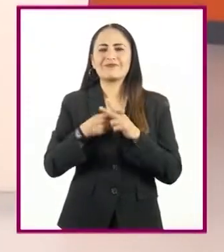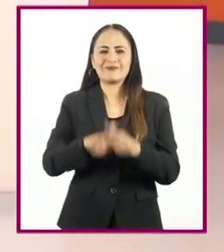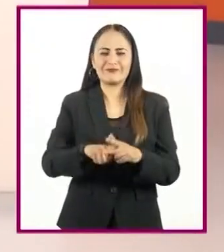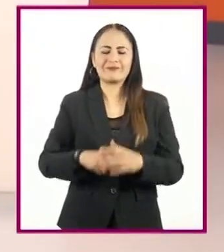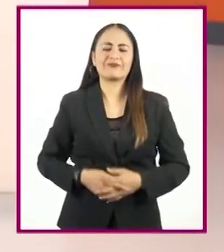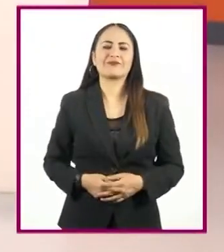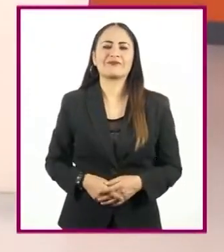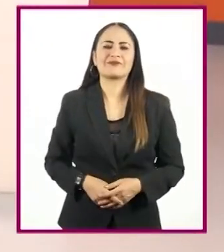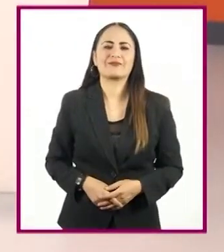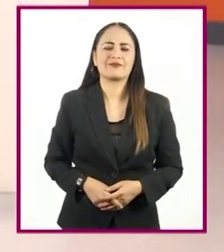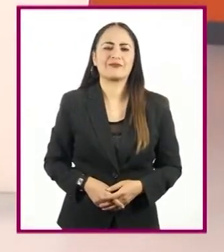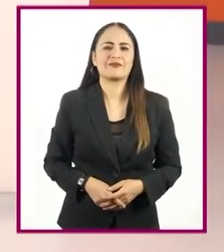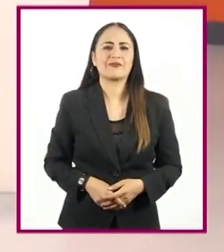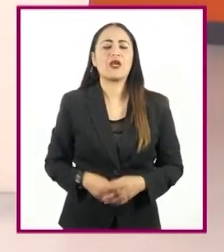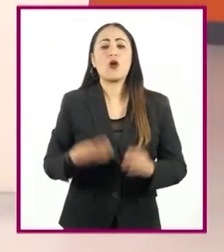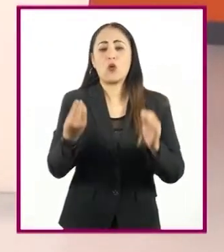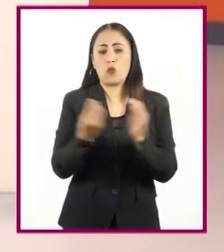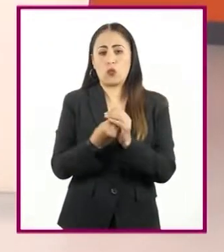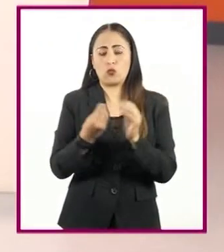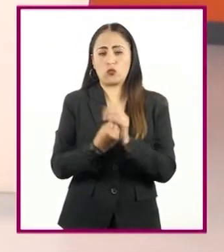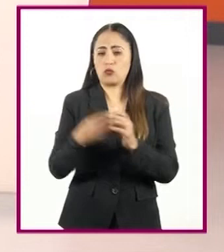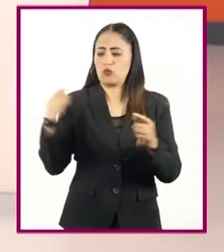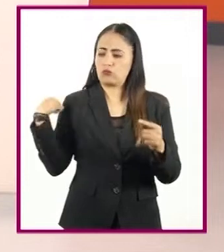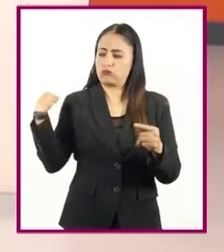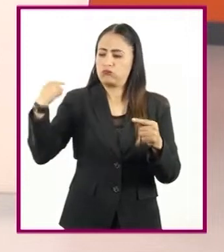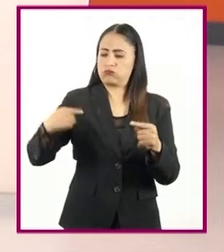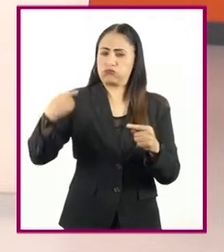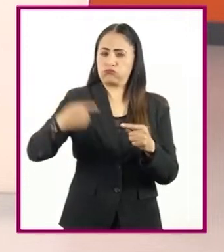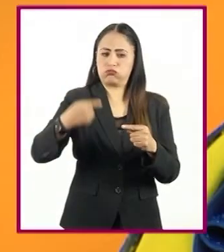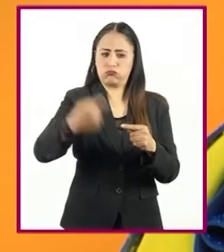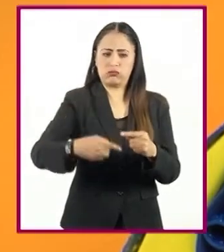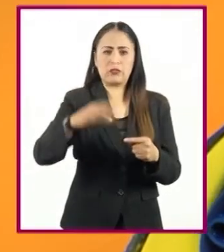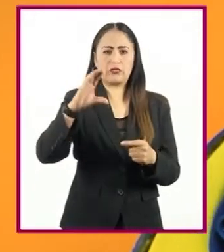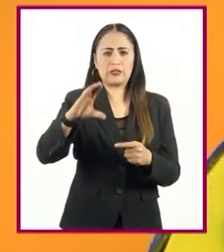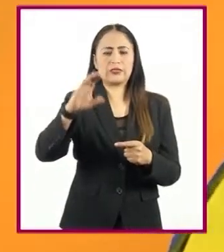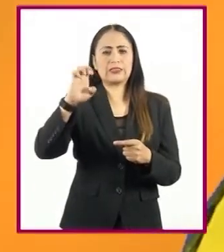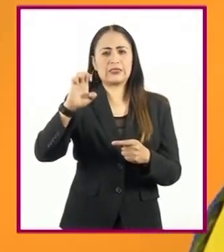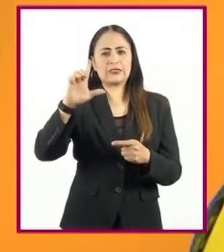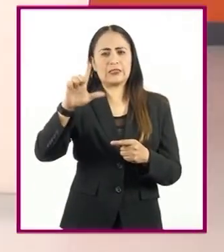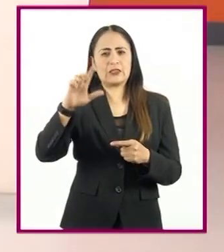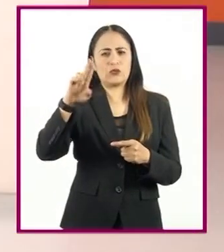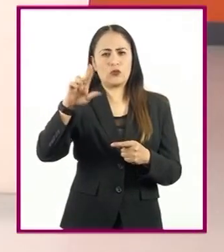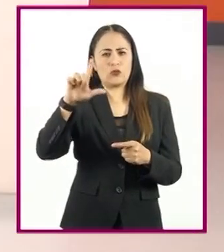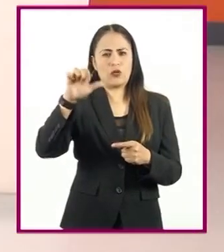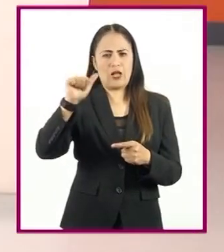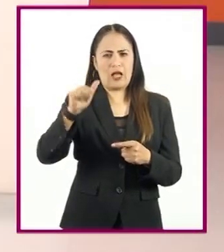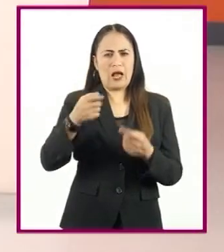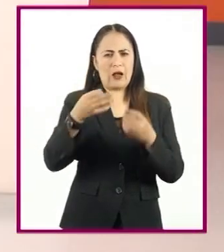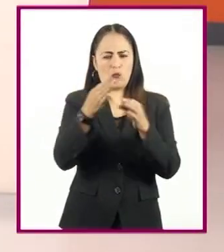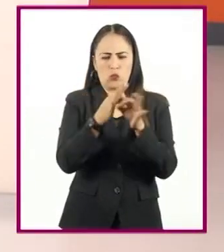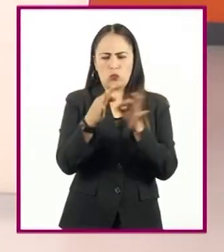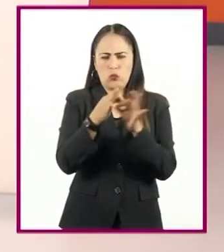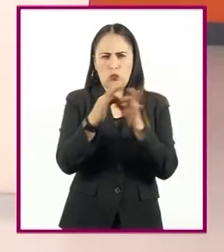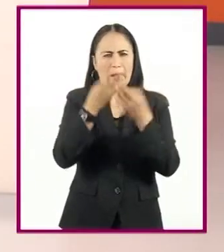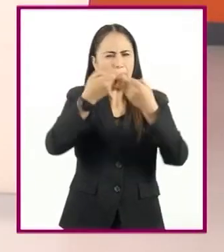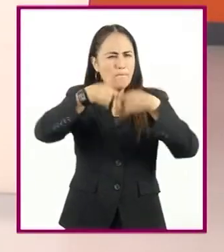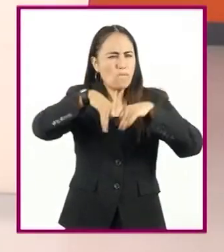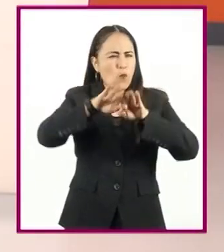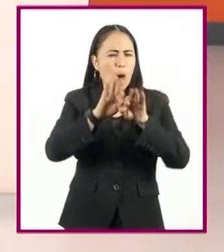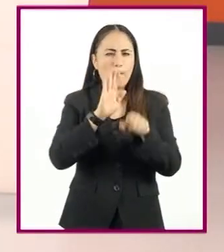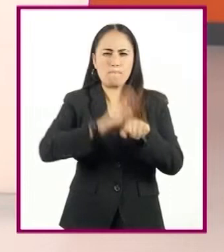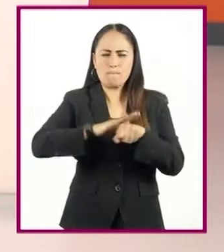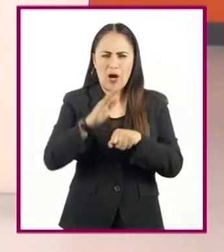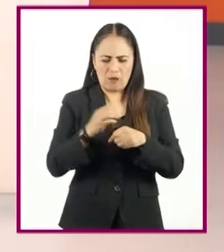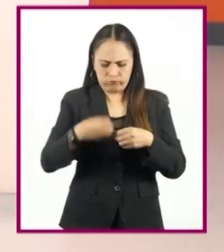En el transcurso de las sesiones, han aprendido que la célula es la unidad fundamental de la vida, ya que todos los seres vivos, además de estar